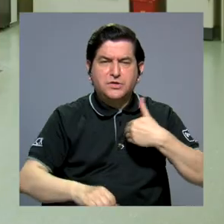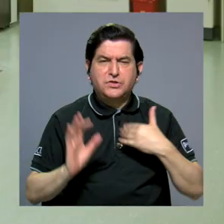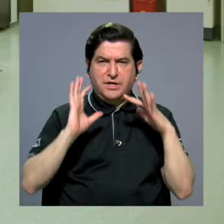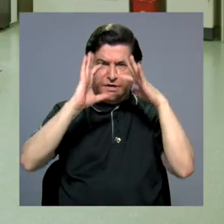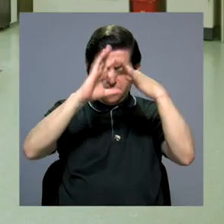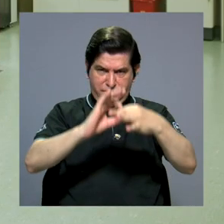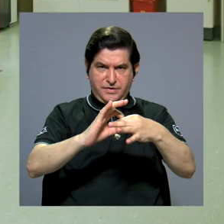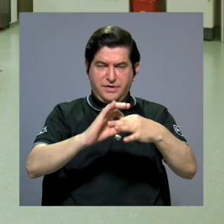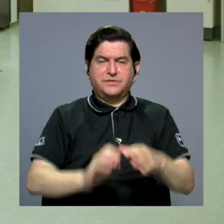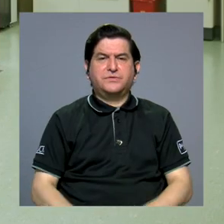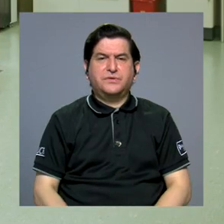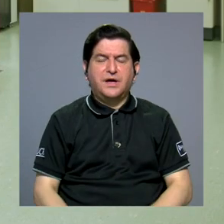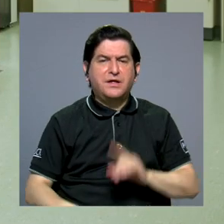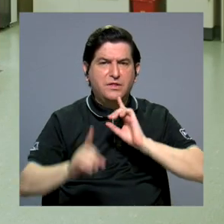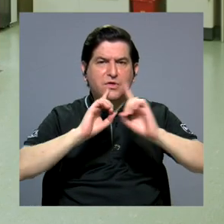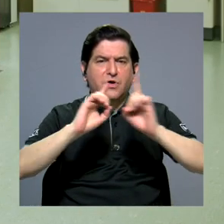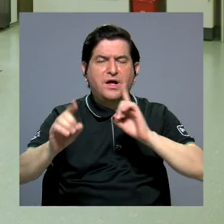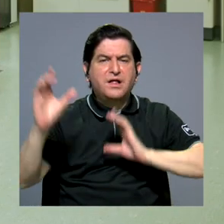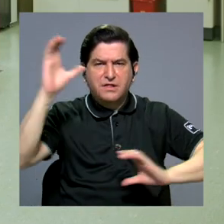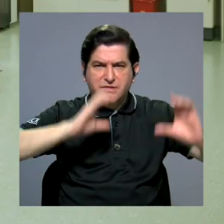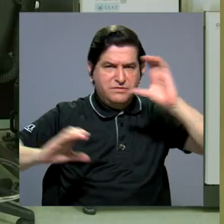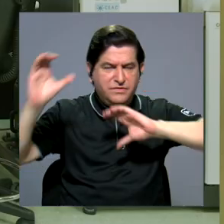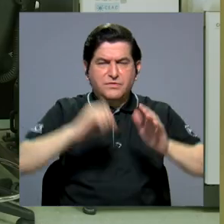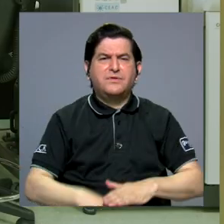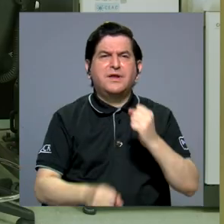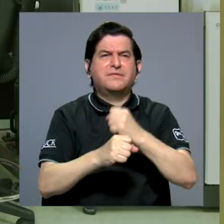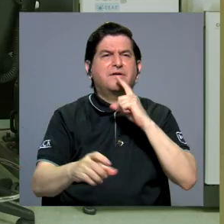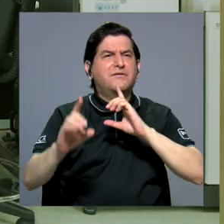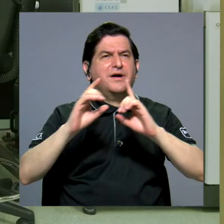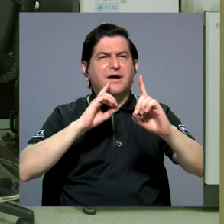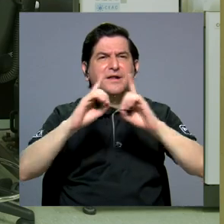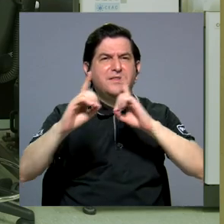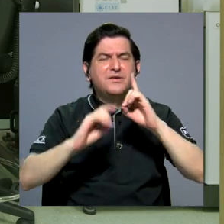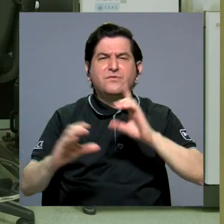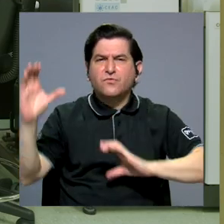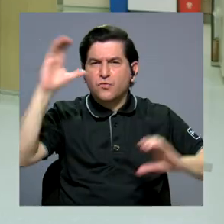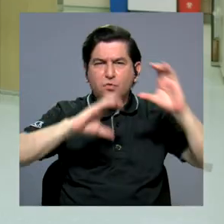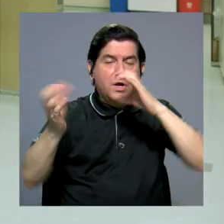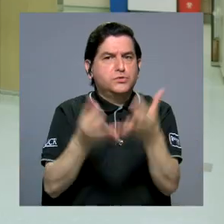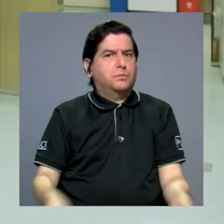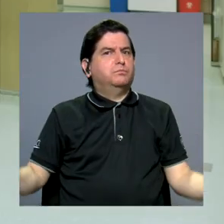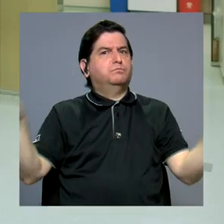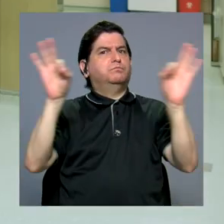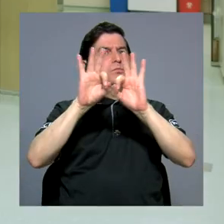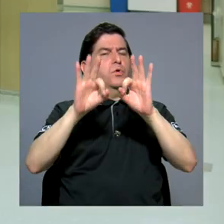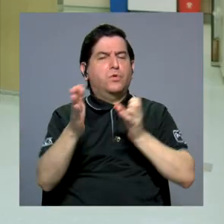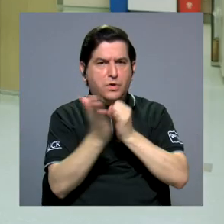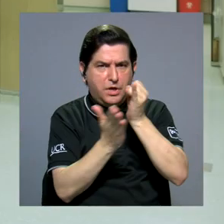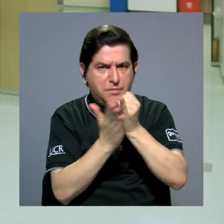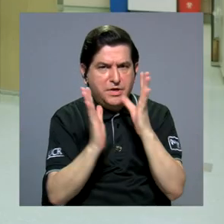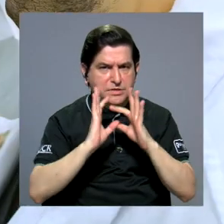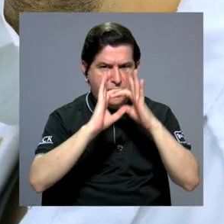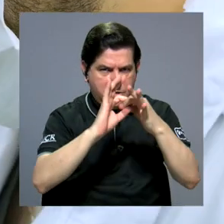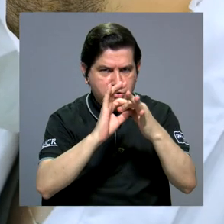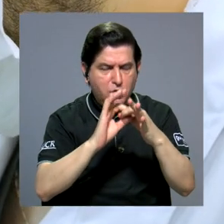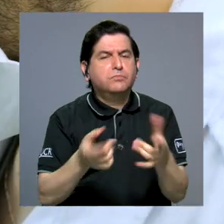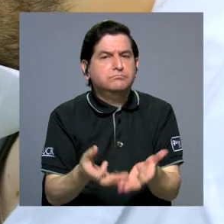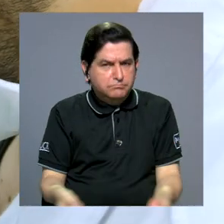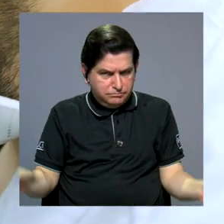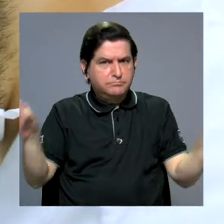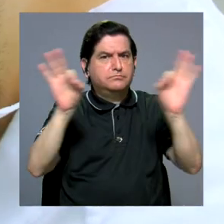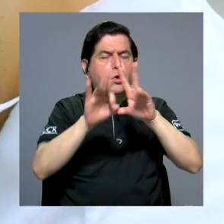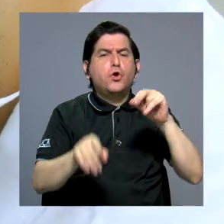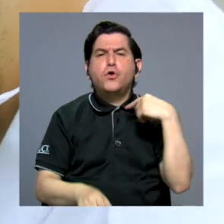tienen con respecto a lo que es la divulgación científica. Trabajar en divulgación de la ciencia es muy importante, investigar en torno a ella es muy